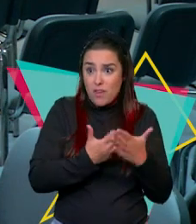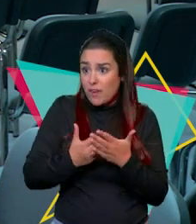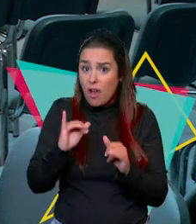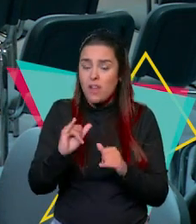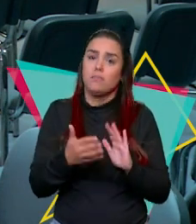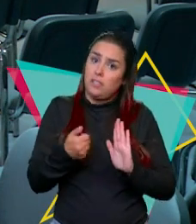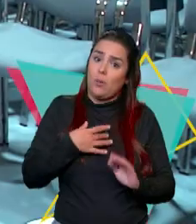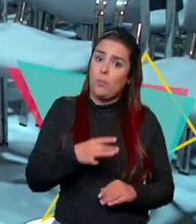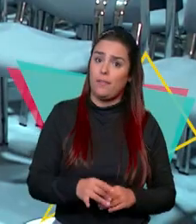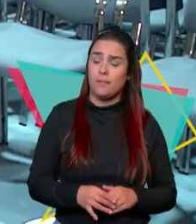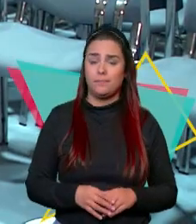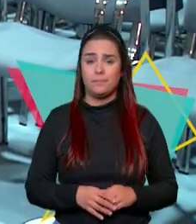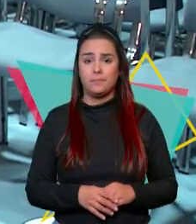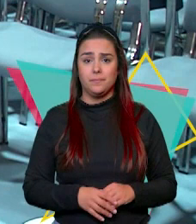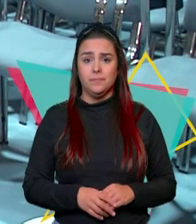lo que hay es que mitigarlas.